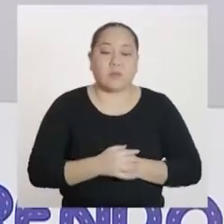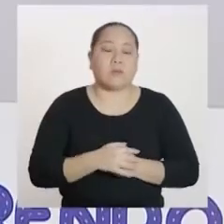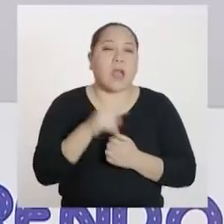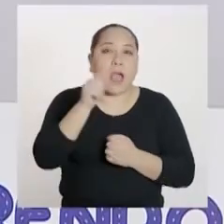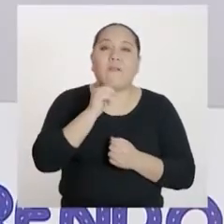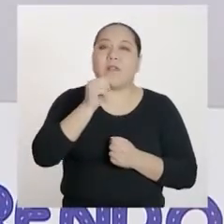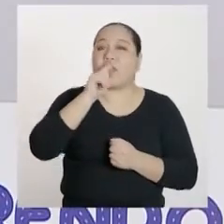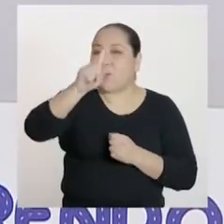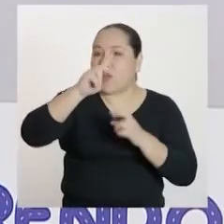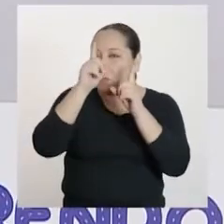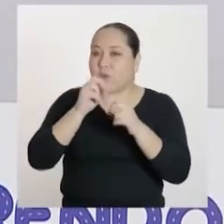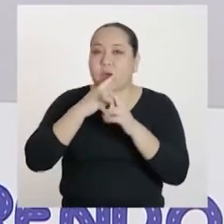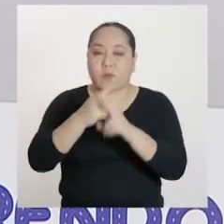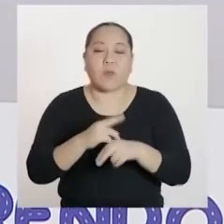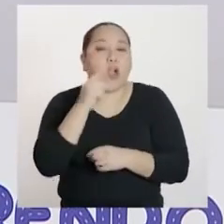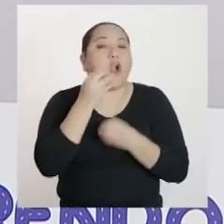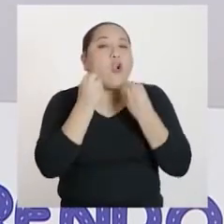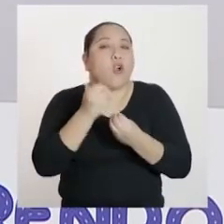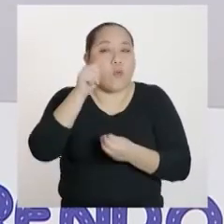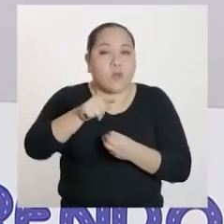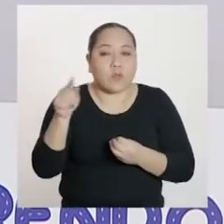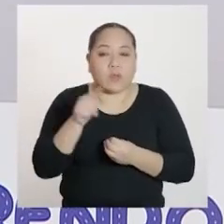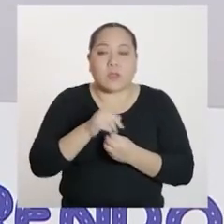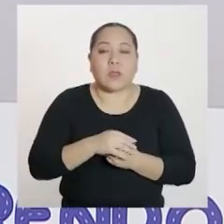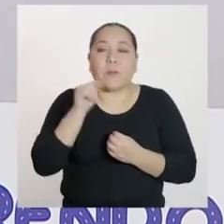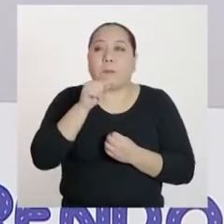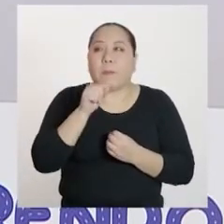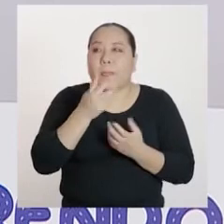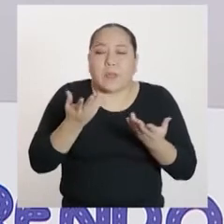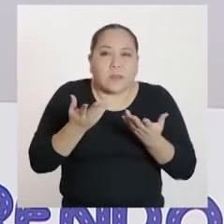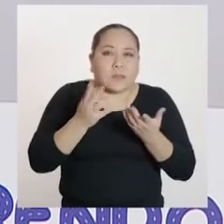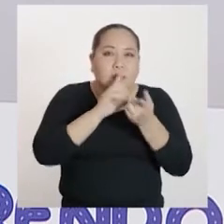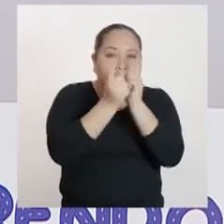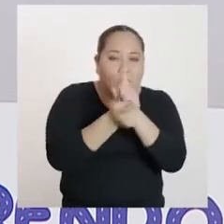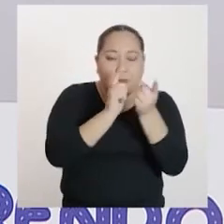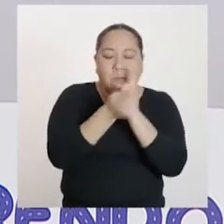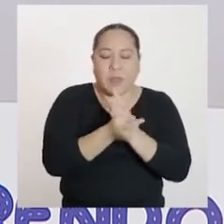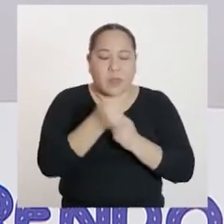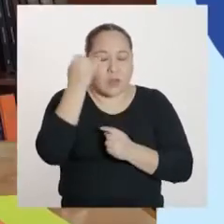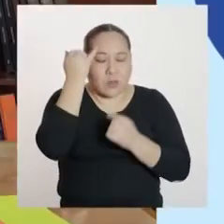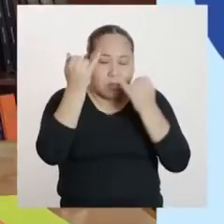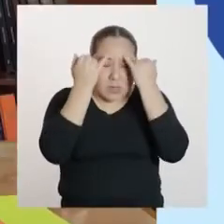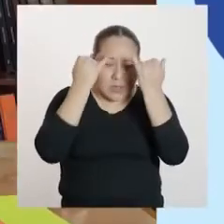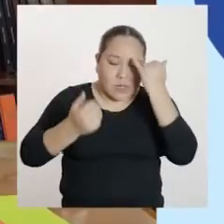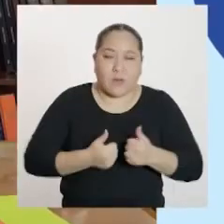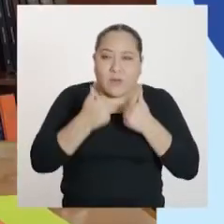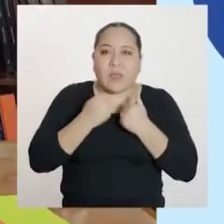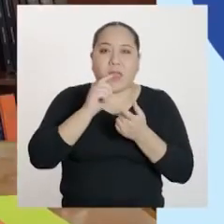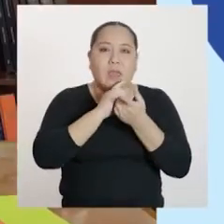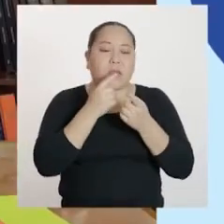queda una pregunta por responder. ¿Cómo se interpretan los interceptos de la gráfica con los ejes de coordenadas? ¿Crees poder hacerlo?